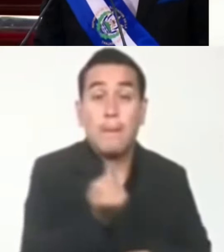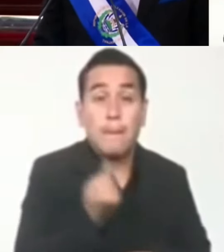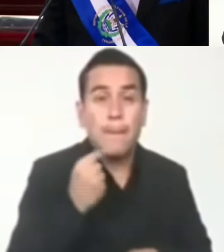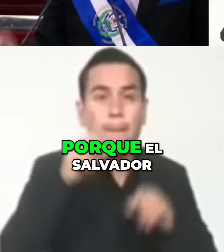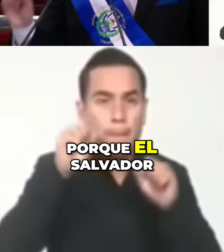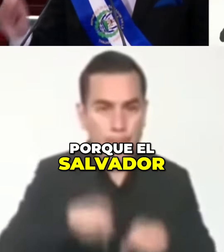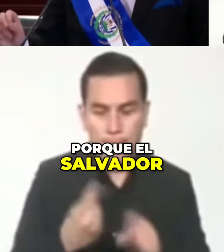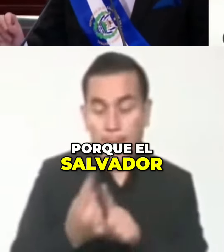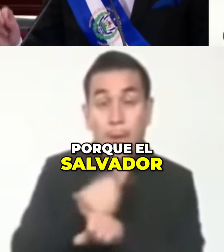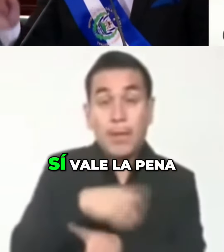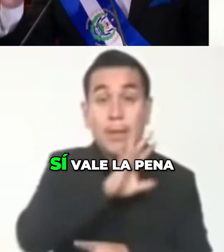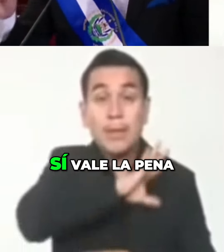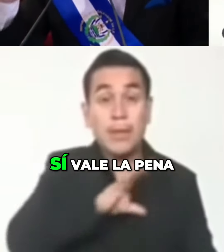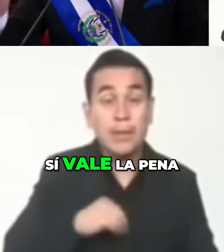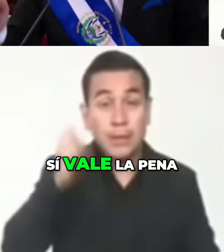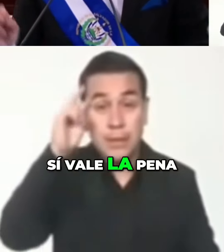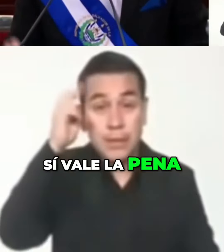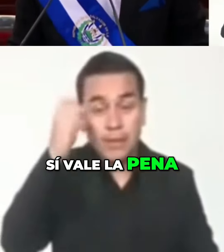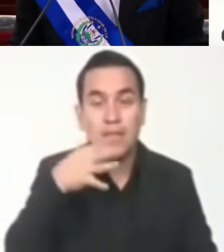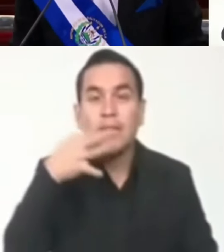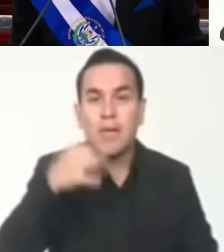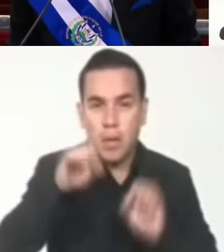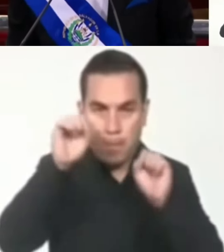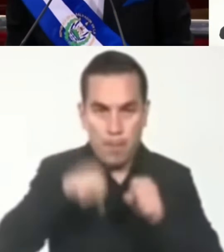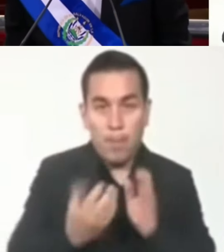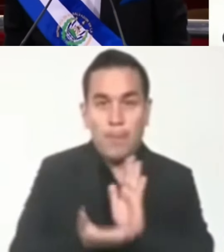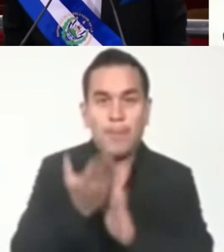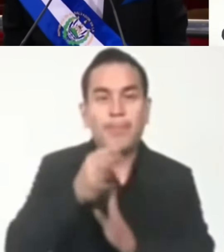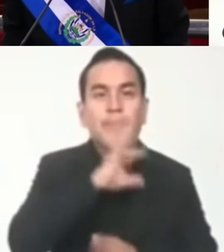Porque el Salvador sí vale la pena.